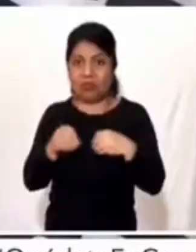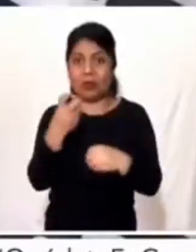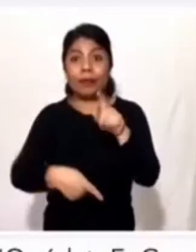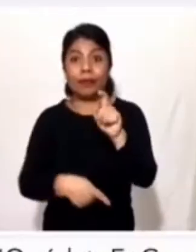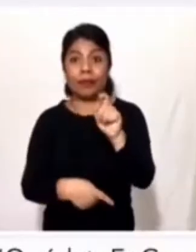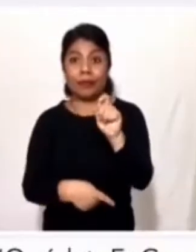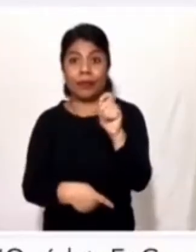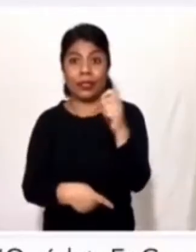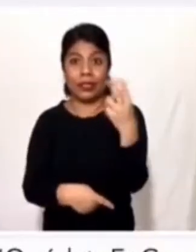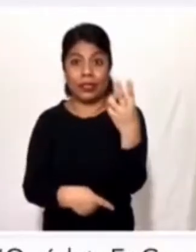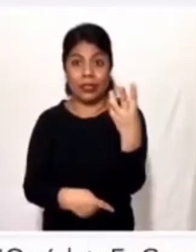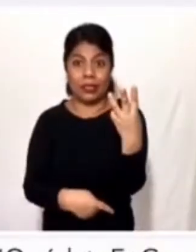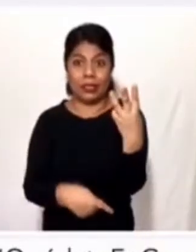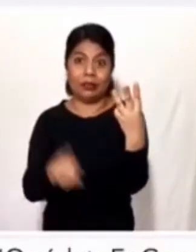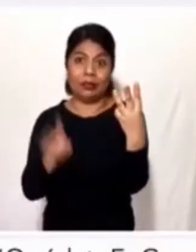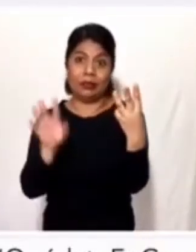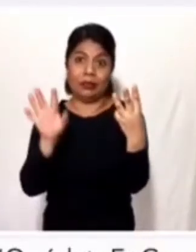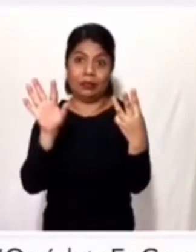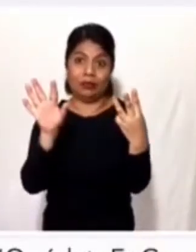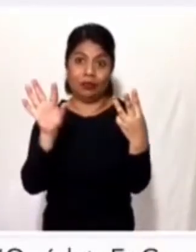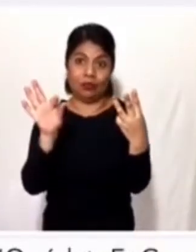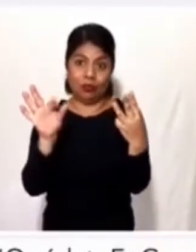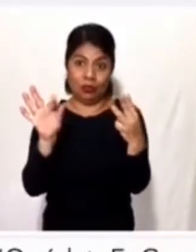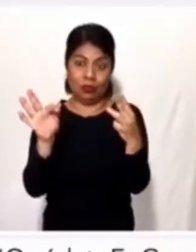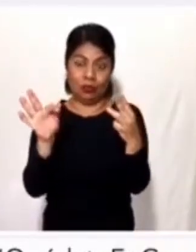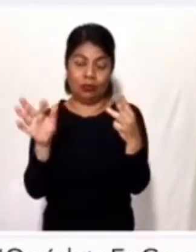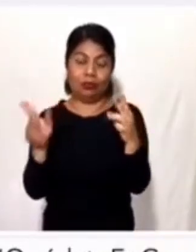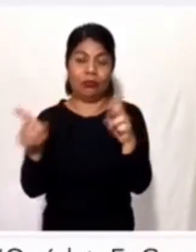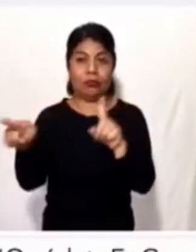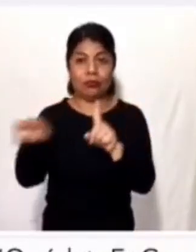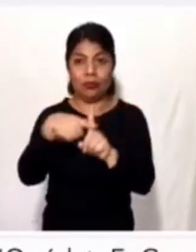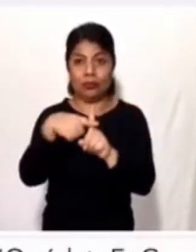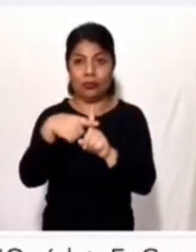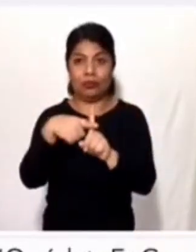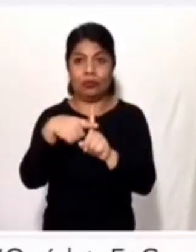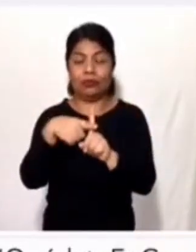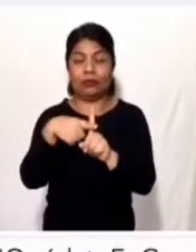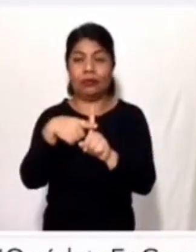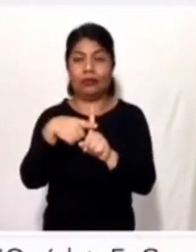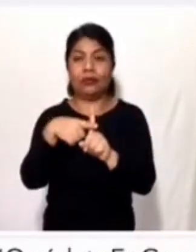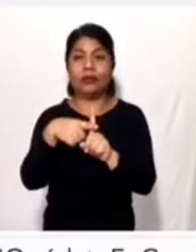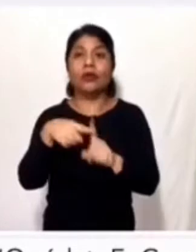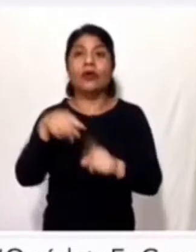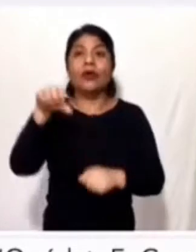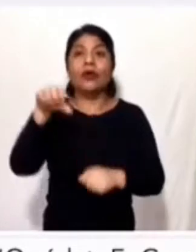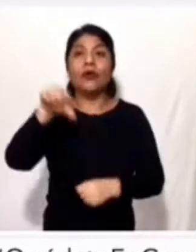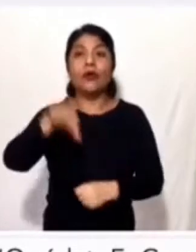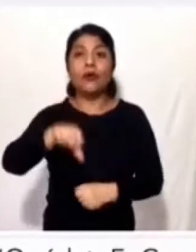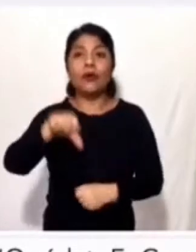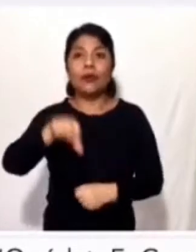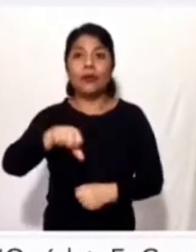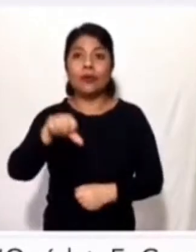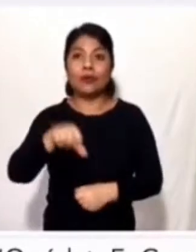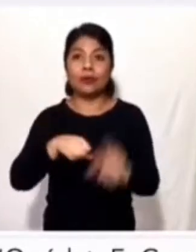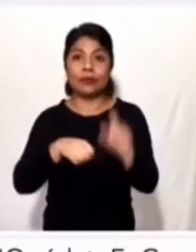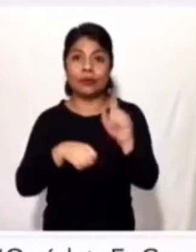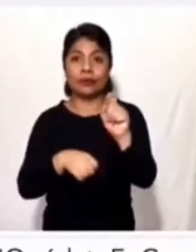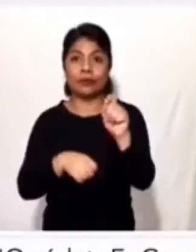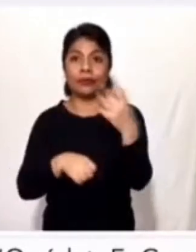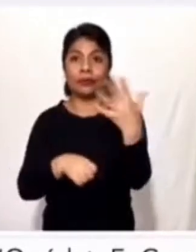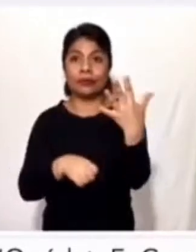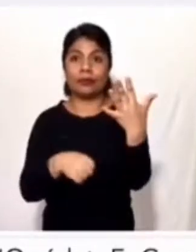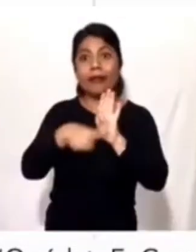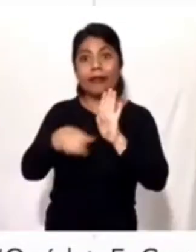peligroso aun y cuando hay el supuesto descenso de la curva epidemiológica En su mensaje por redes, la Presidenta Municipal Mara Lezama